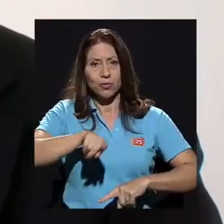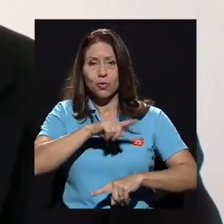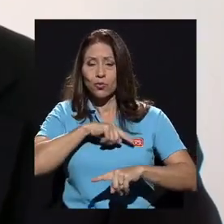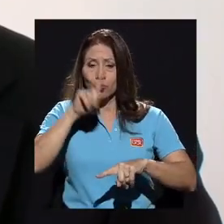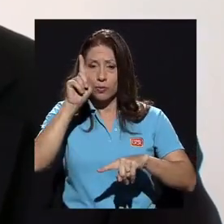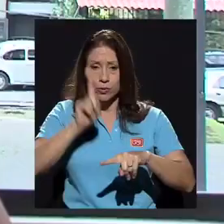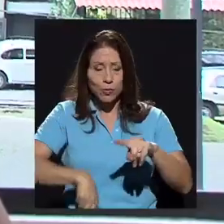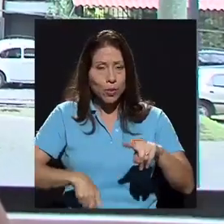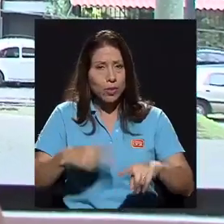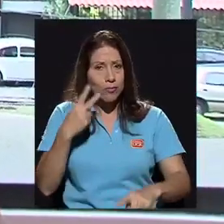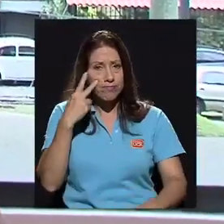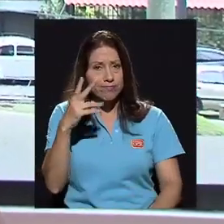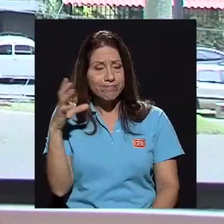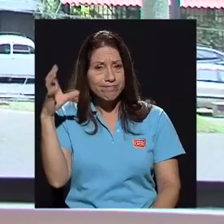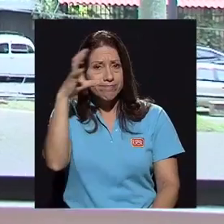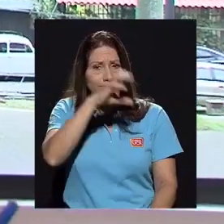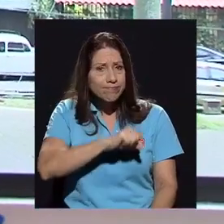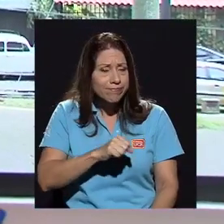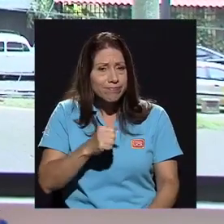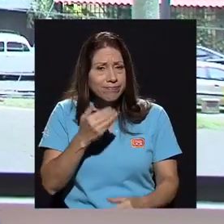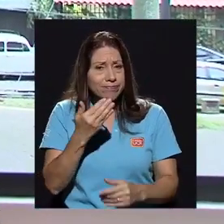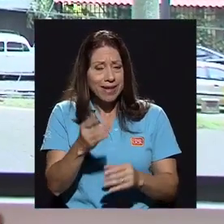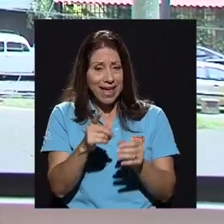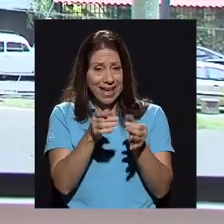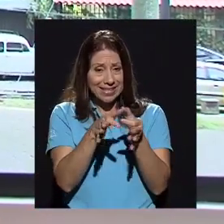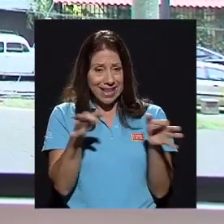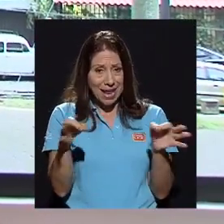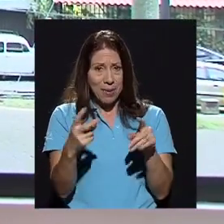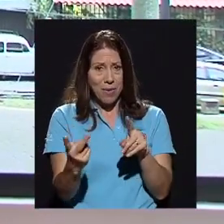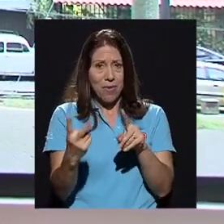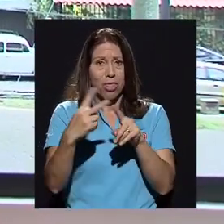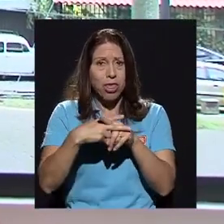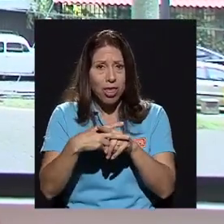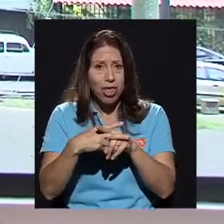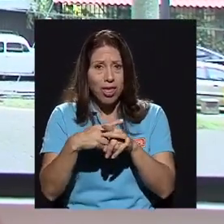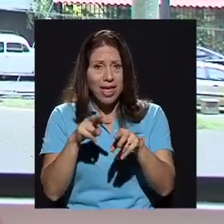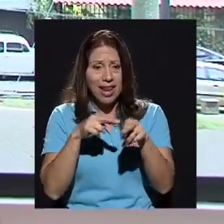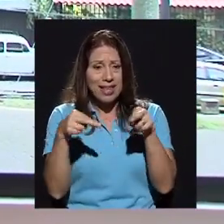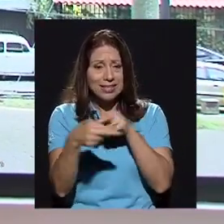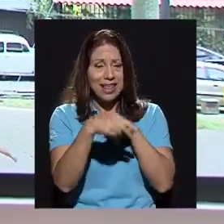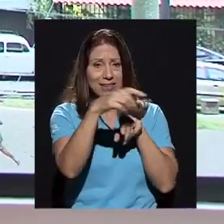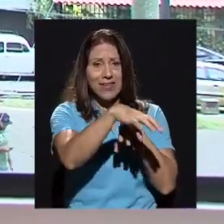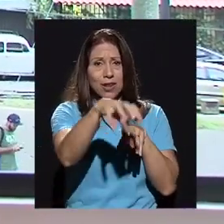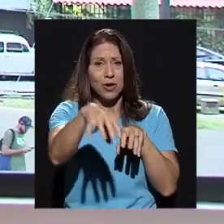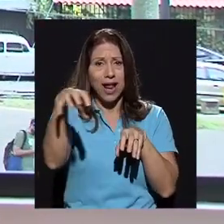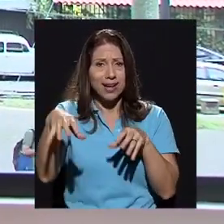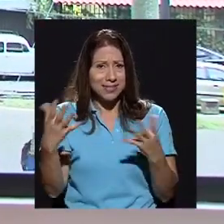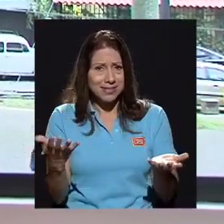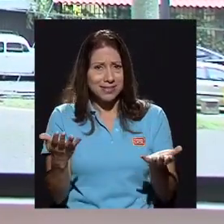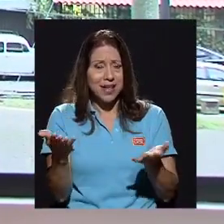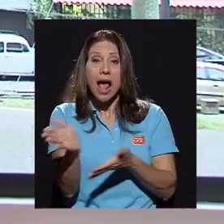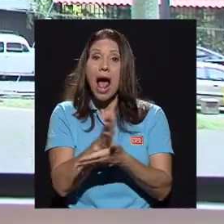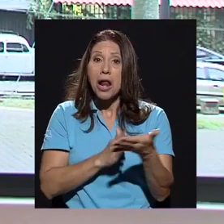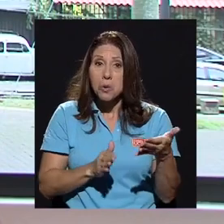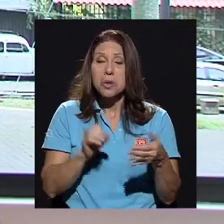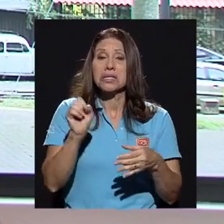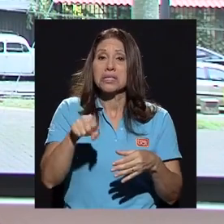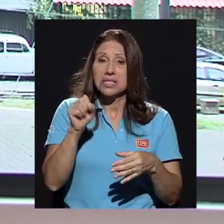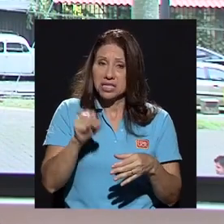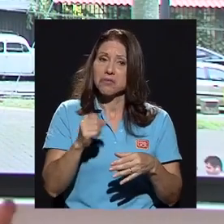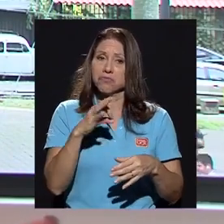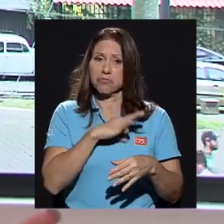podido visualizar este lema en las sedes regionales, ¿verdad? Hay algunas sedes que sí se han visto